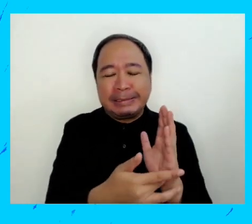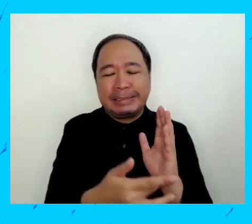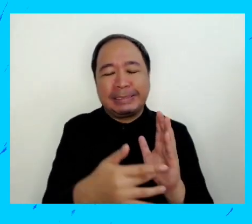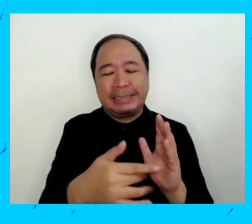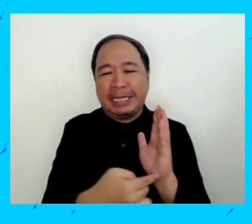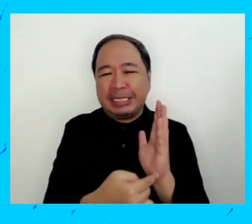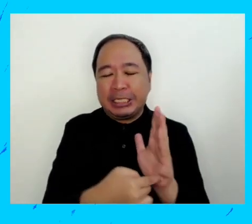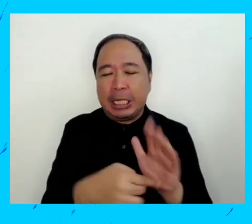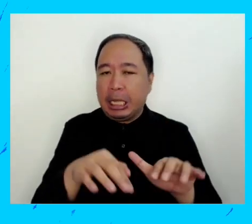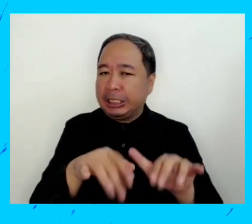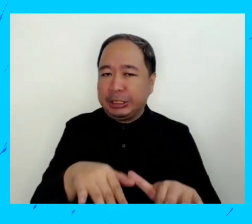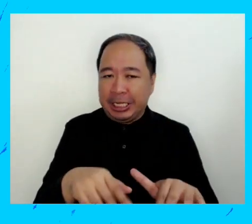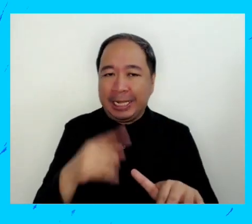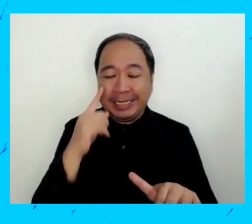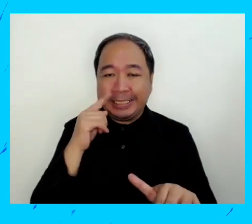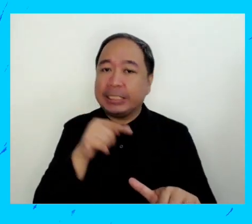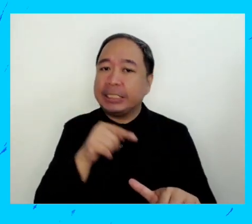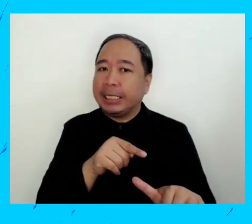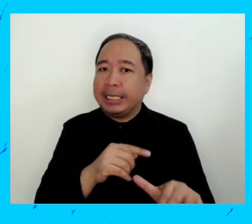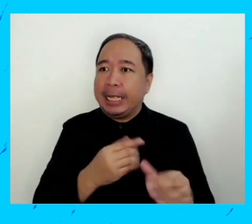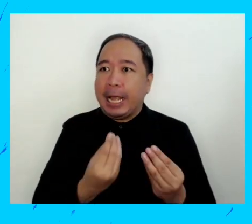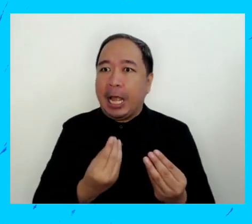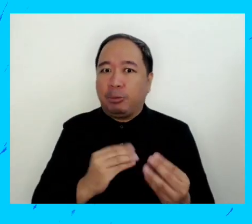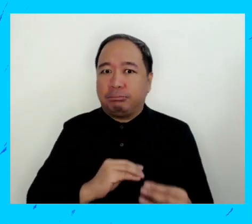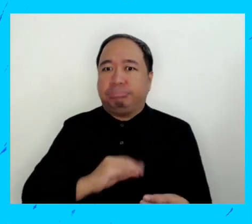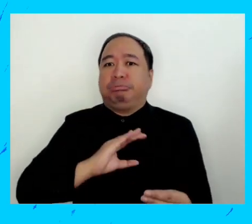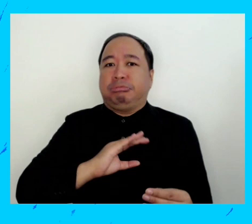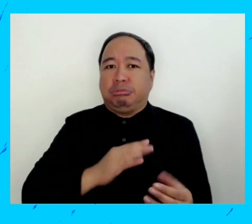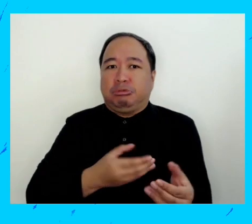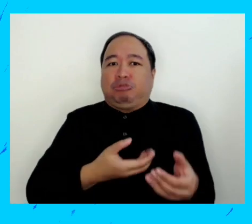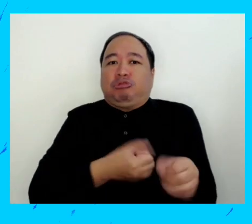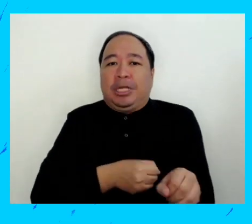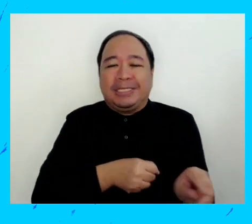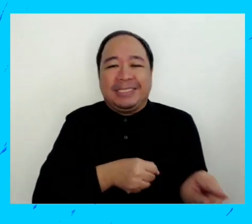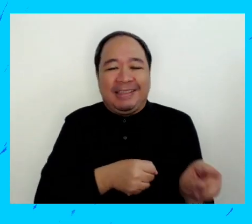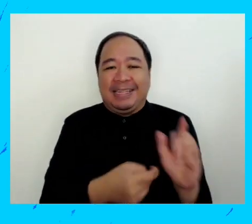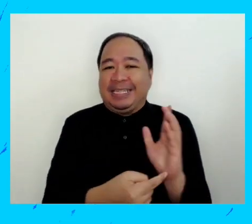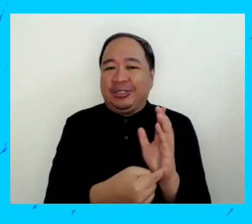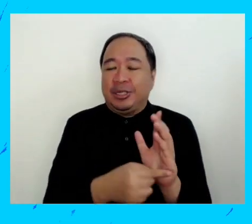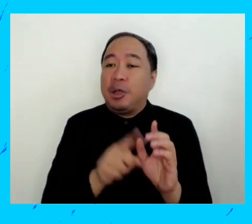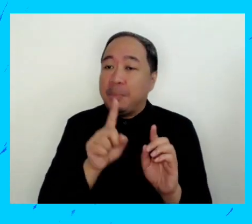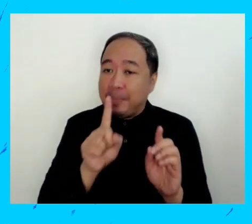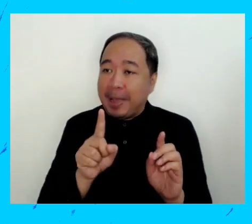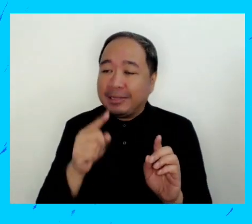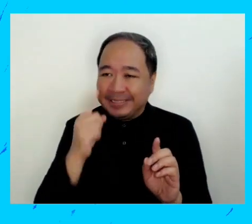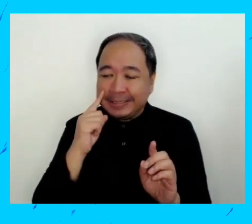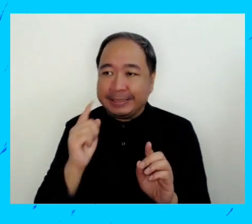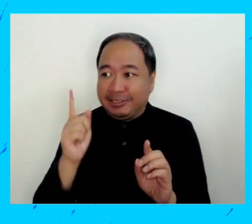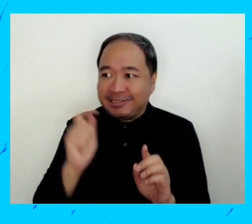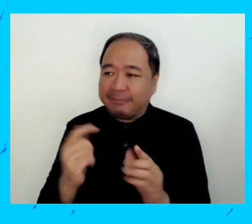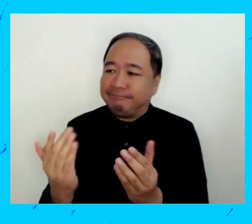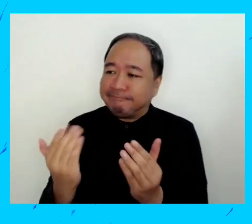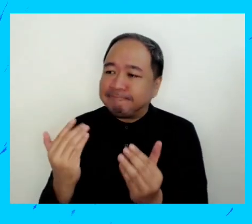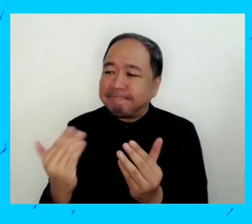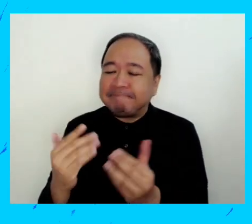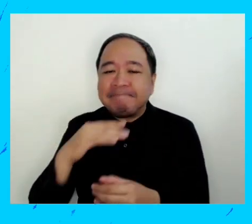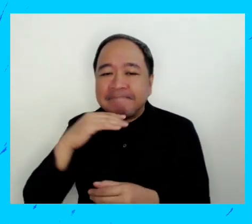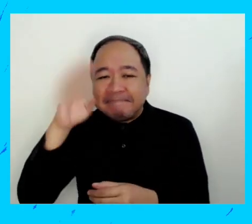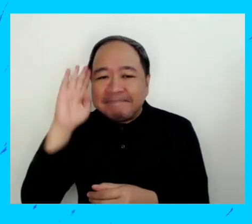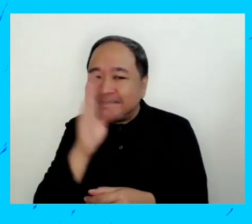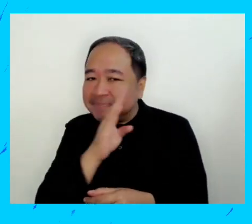confían en las cosas digitales. Así que hemos enfrentado ese problema de confianza. Pero también cuando, bueno,